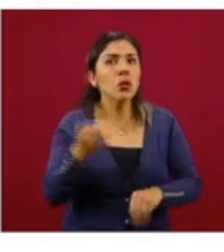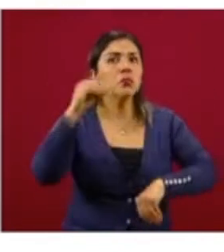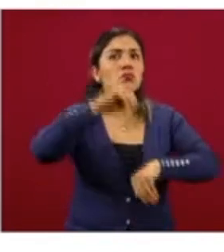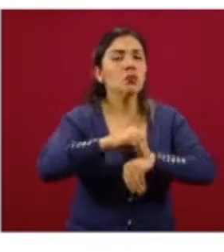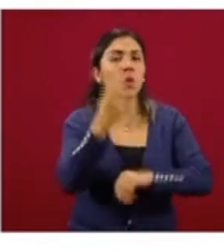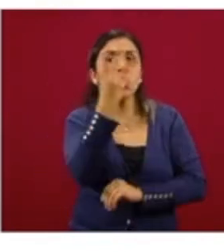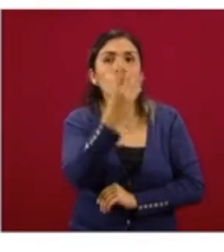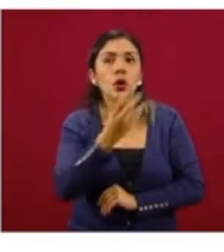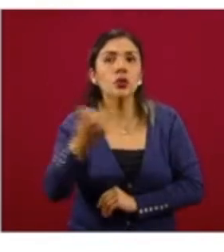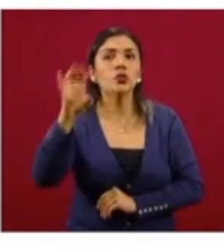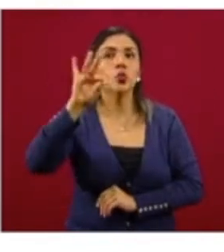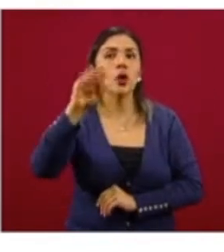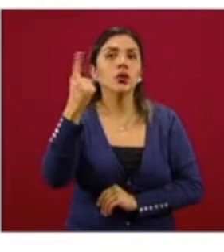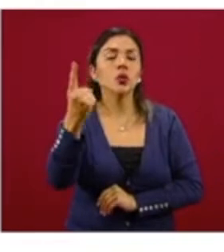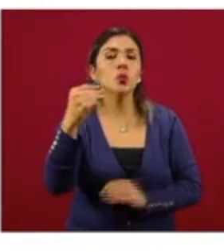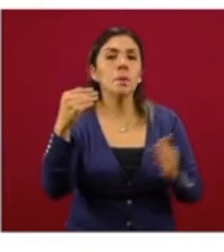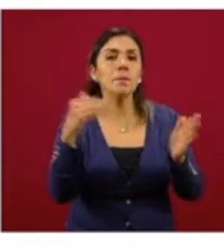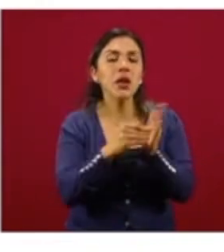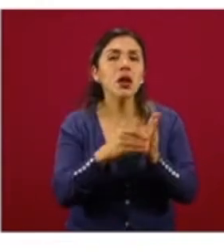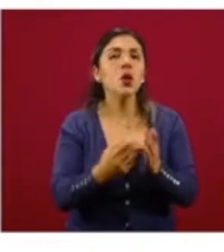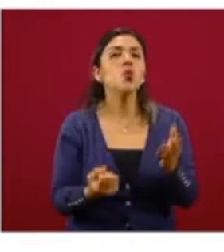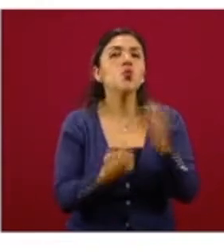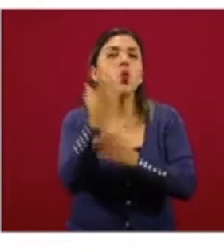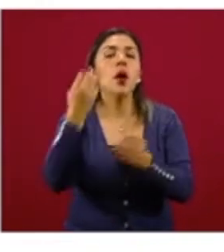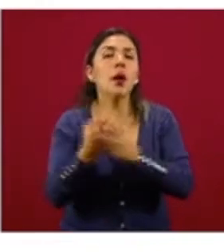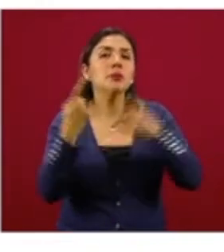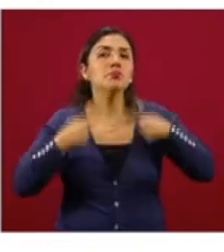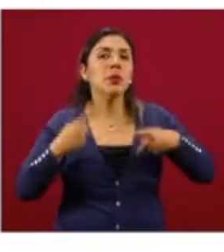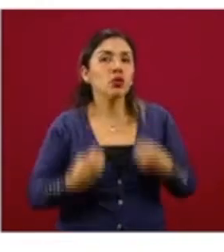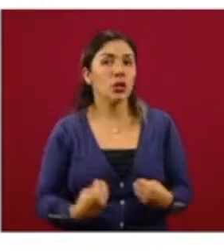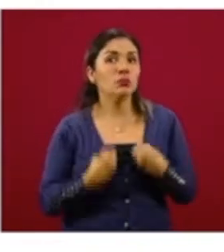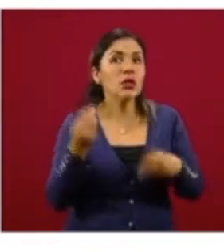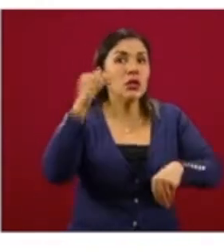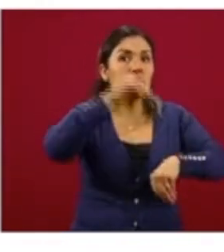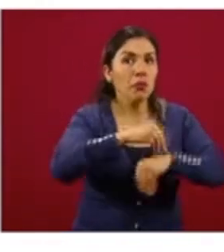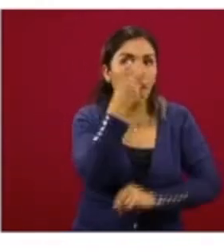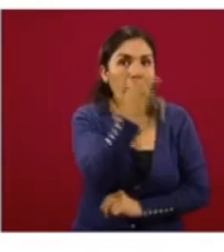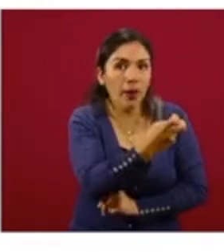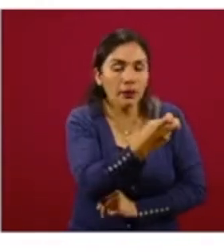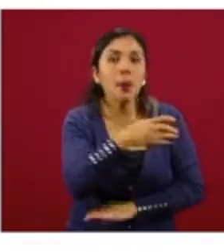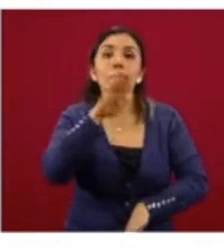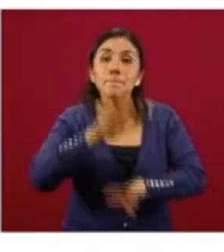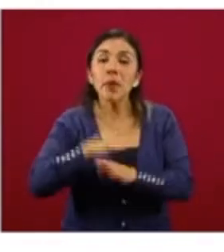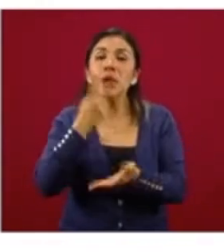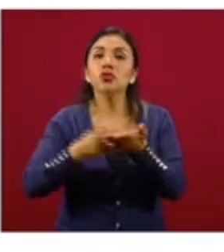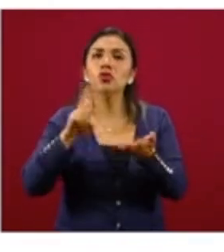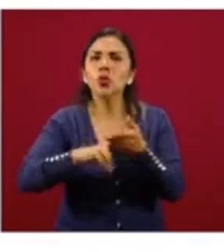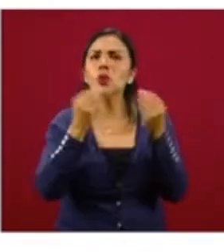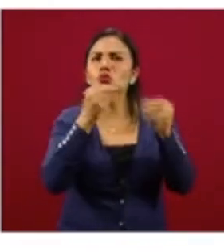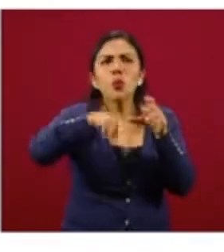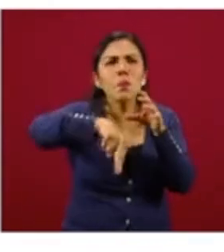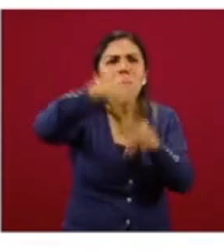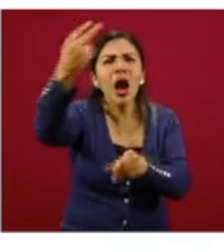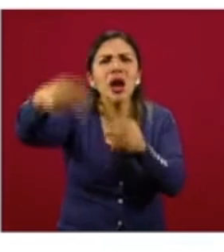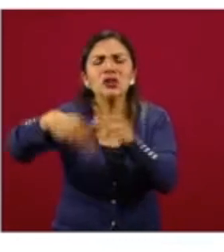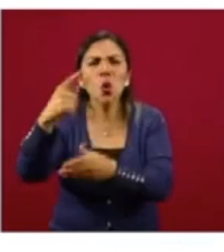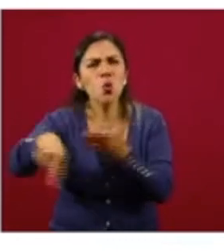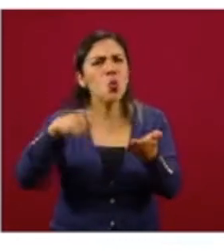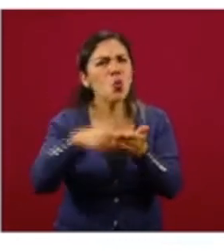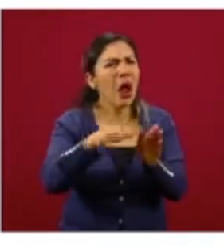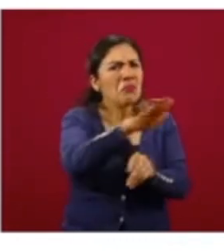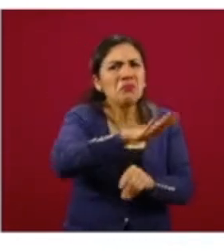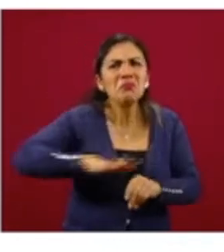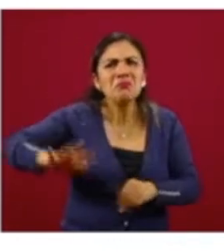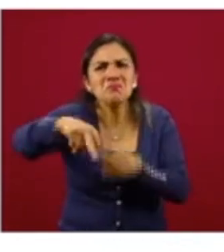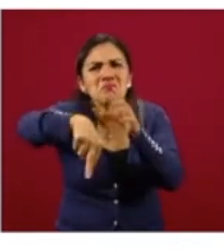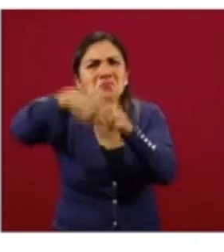441 mil nuevos habitantes. Adicionalmente, hay muchos vacíos urbanos, hay espacios en las